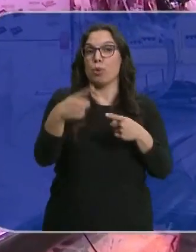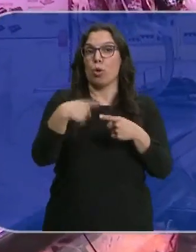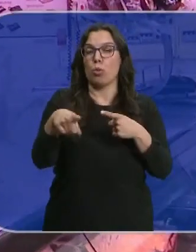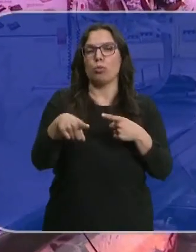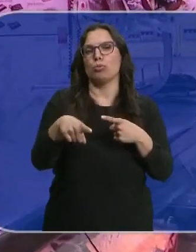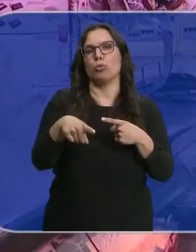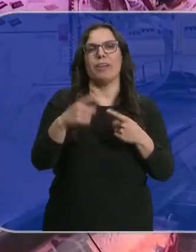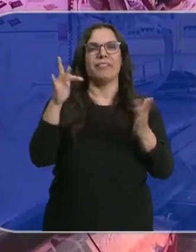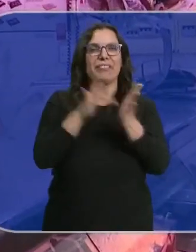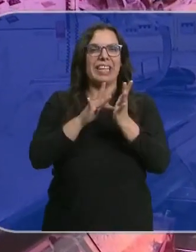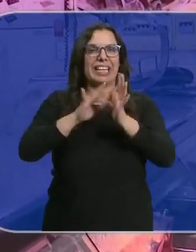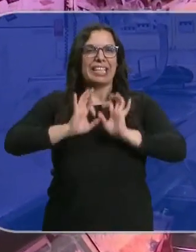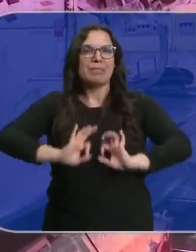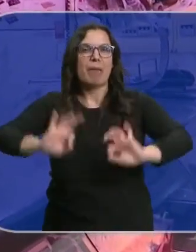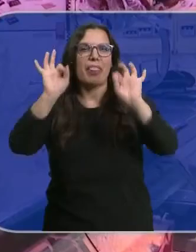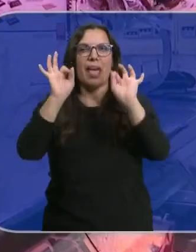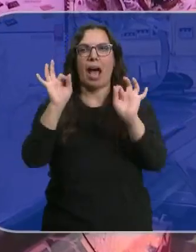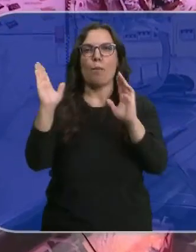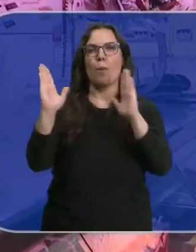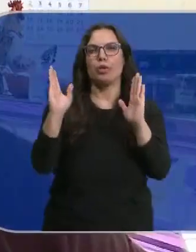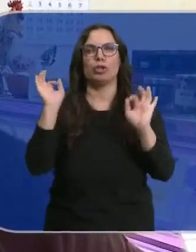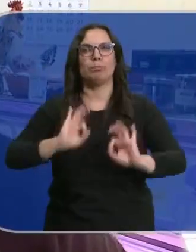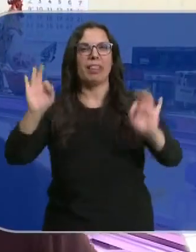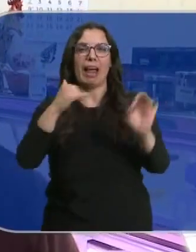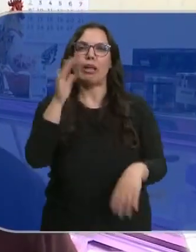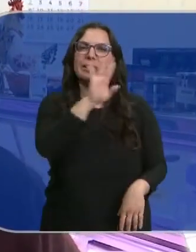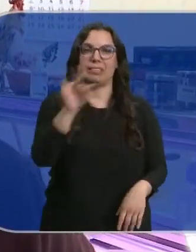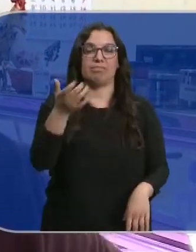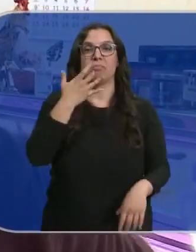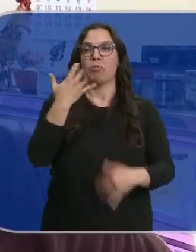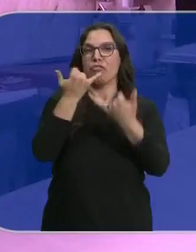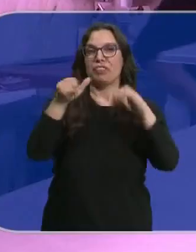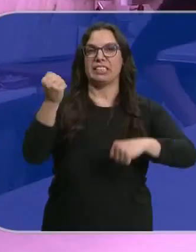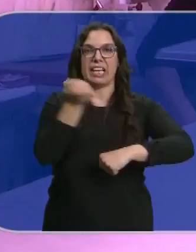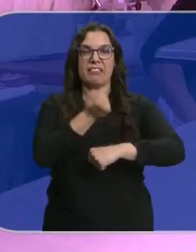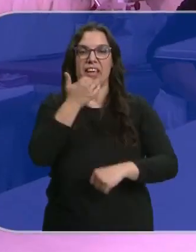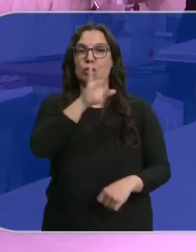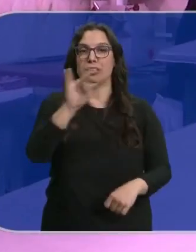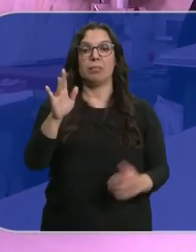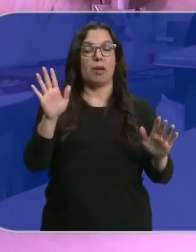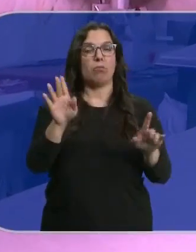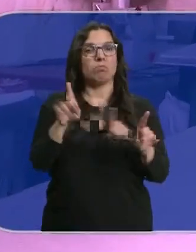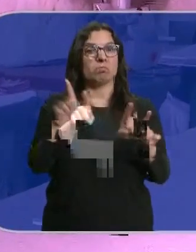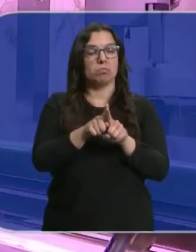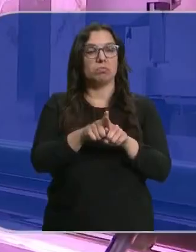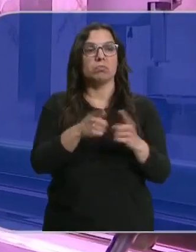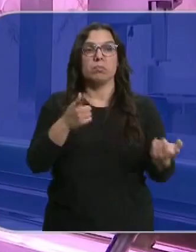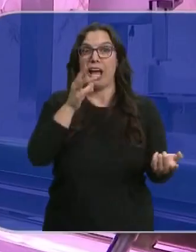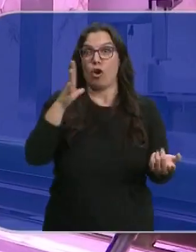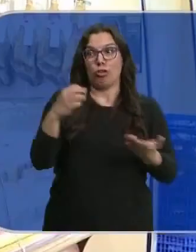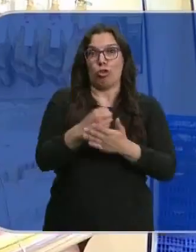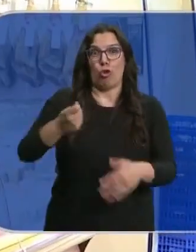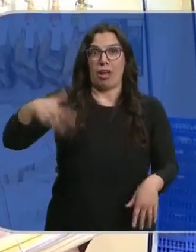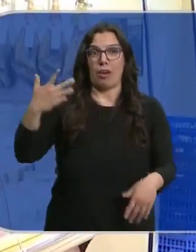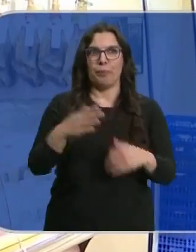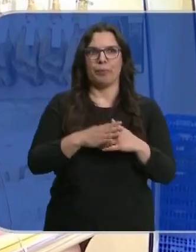que no falta a la mesa en fechas, ocasiones o momentos especiales. La fiesta por Navidad, eso. Pero que más allá de eso... Ahora está todo